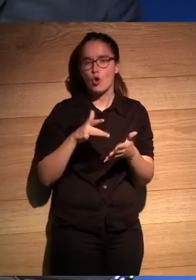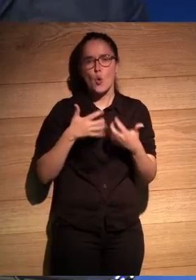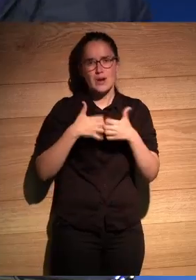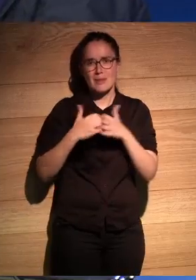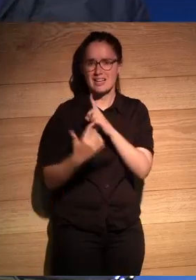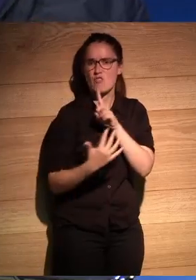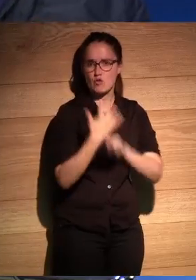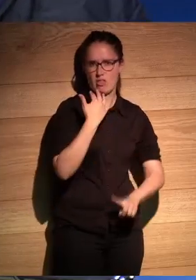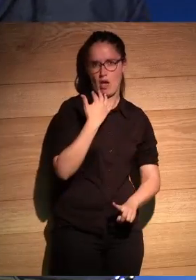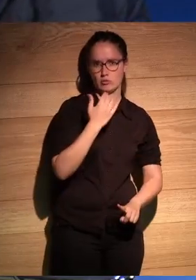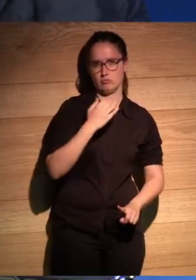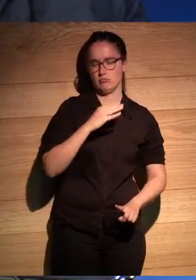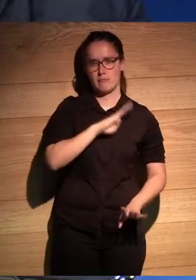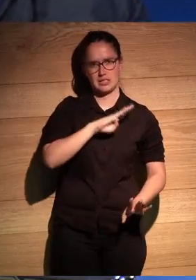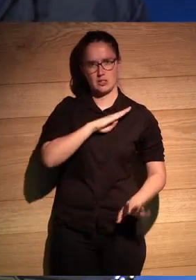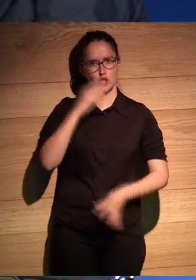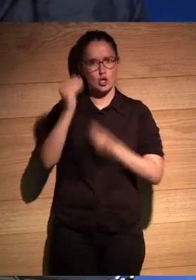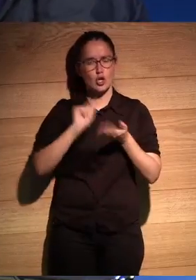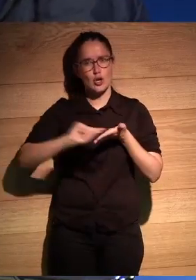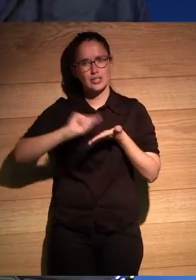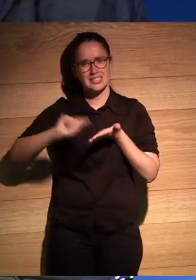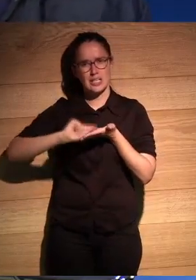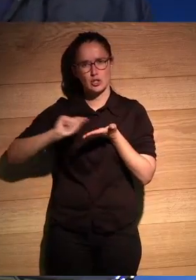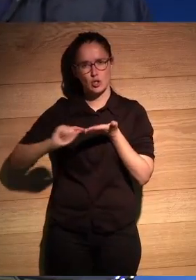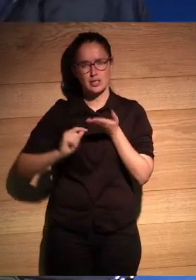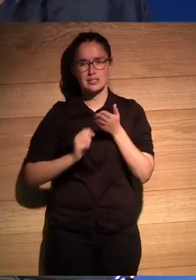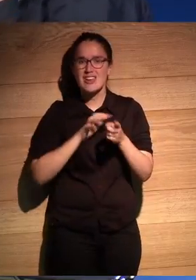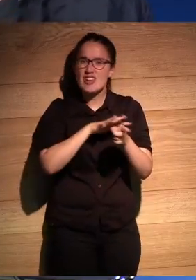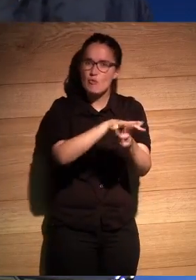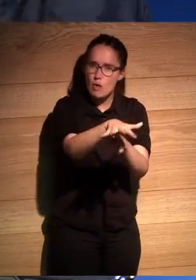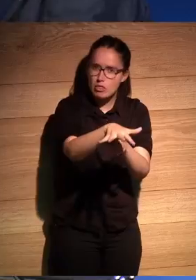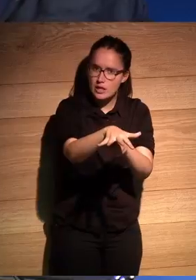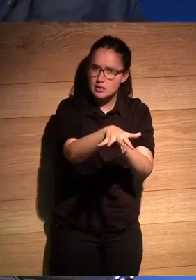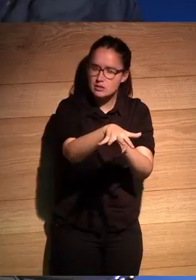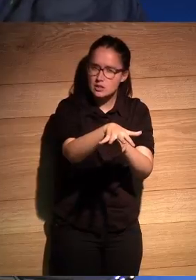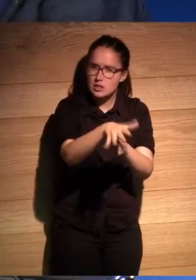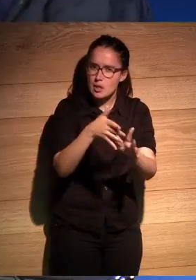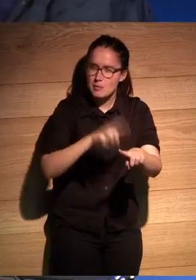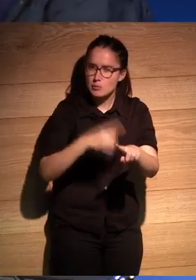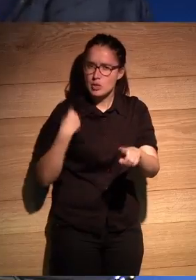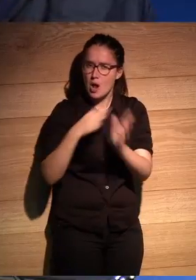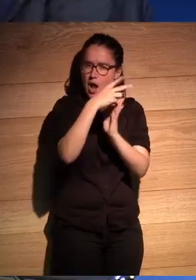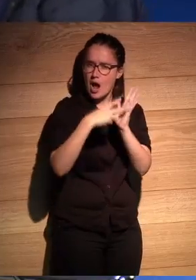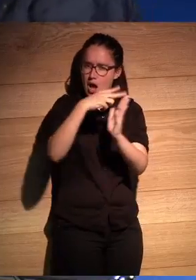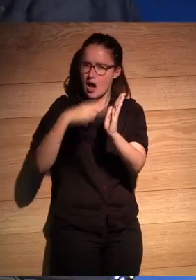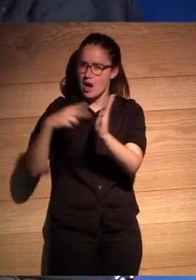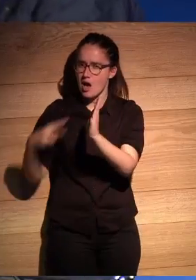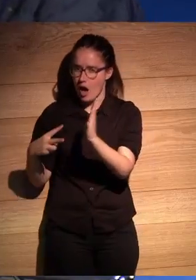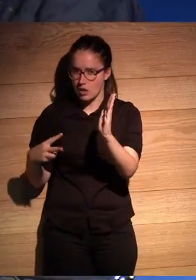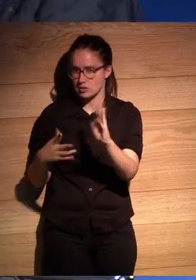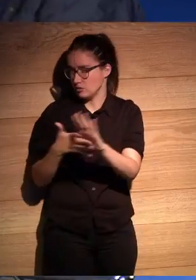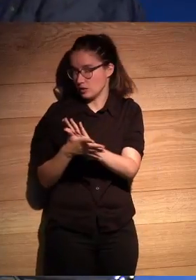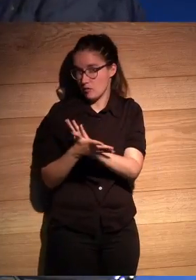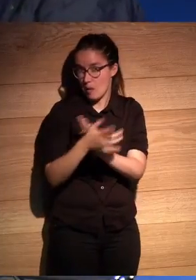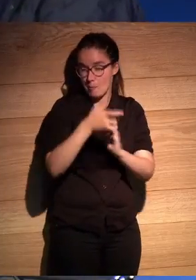influenciada digamos generalmente yo creo que los escritores que son muy influyentes han sido a la vez muy lectores son lectores que escriben